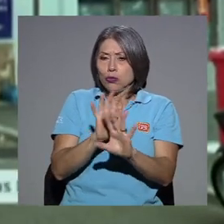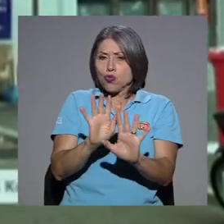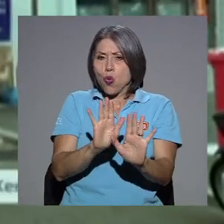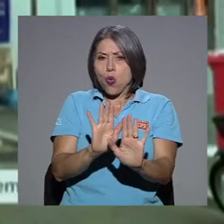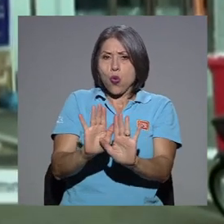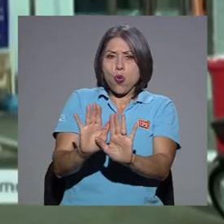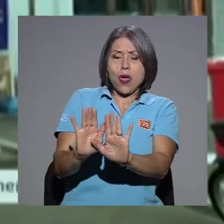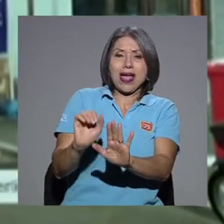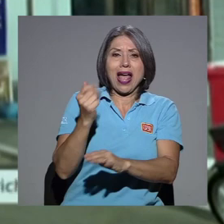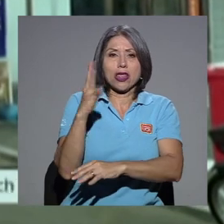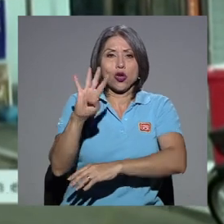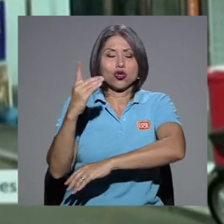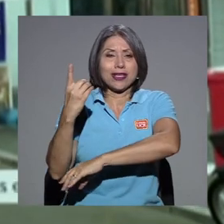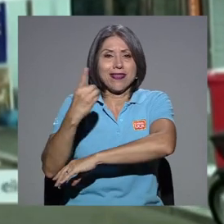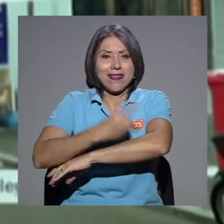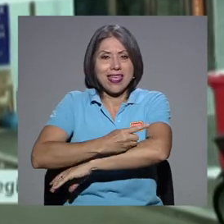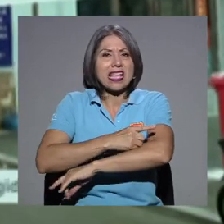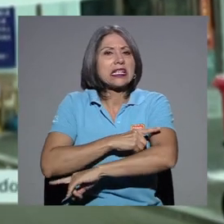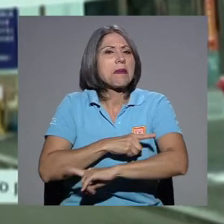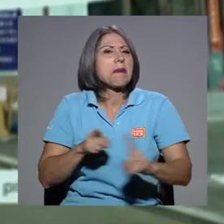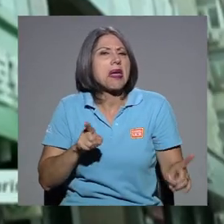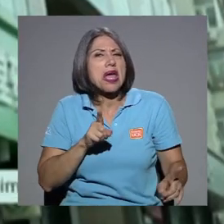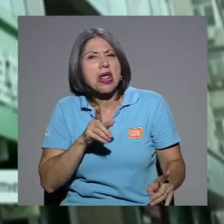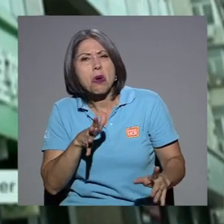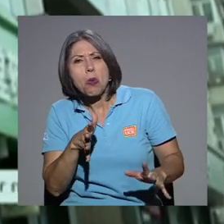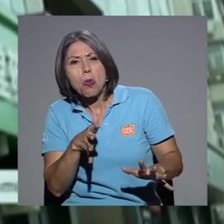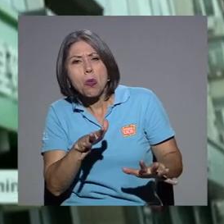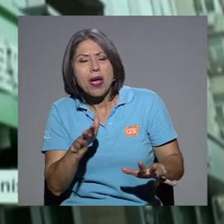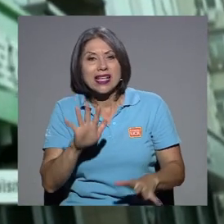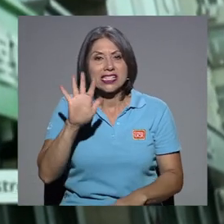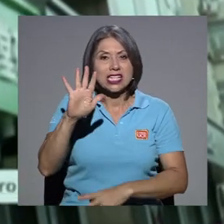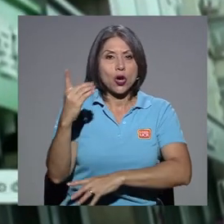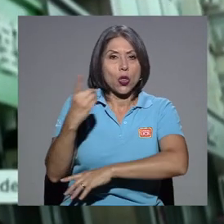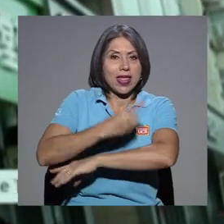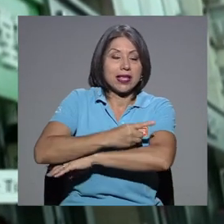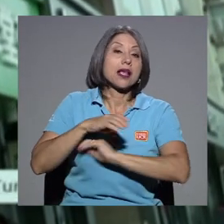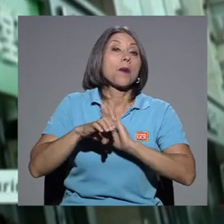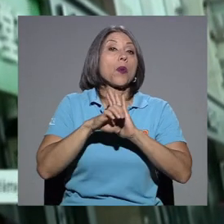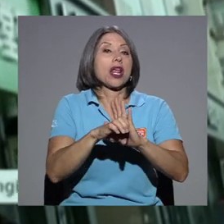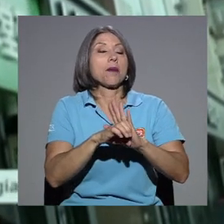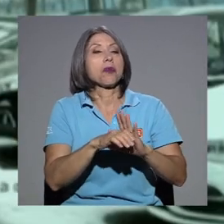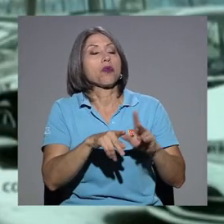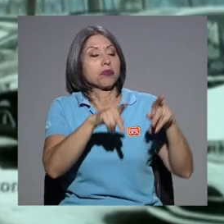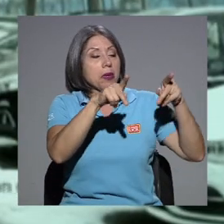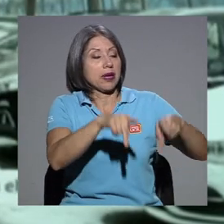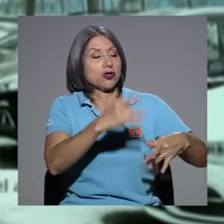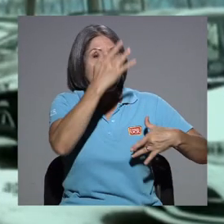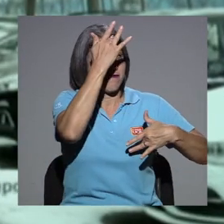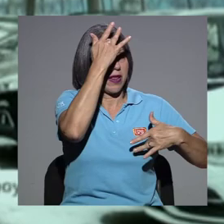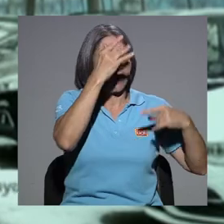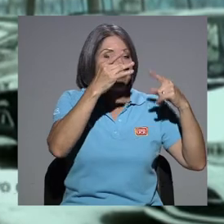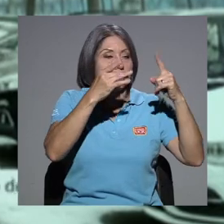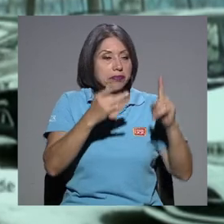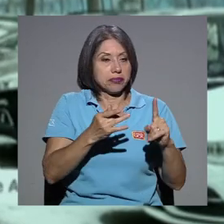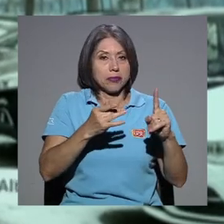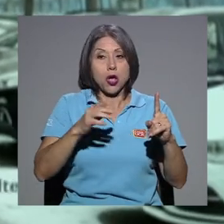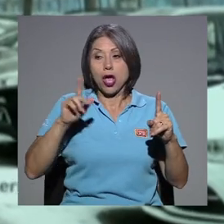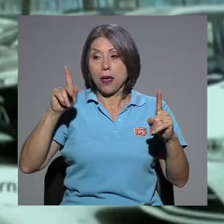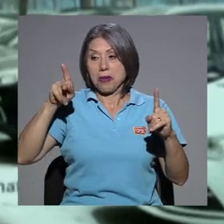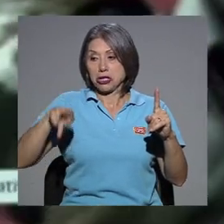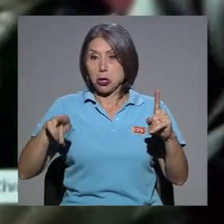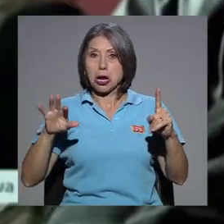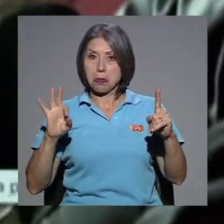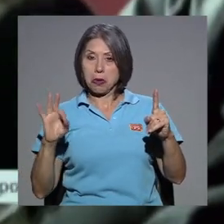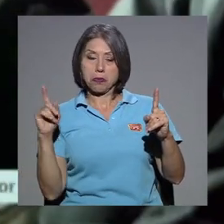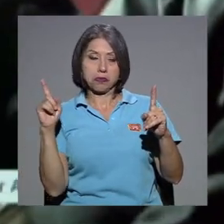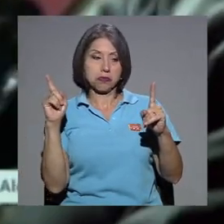Pero el promedio ha sido como de cinco días. Entonces, después de que la persona entra en contacto con alguien enfermo, todavía no